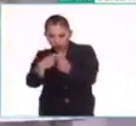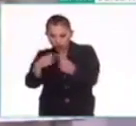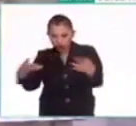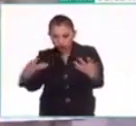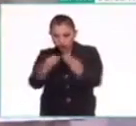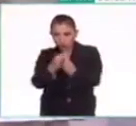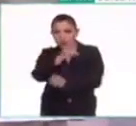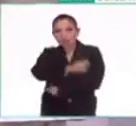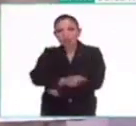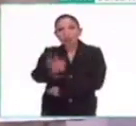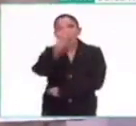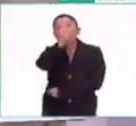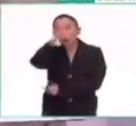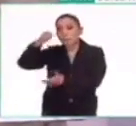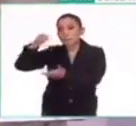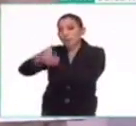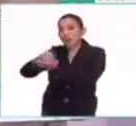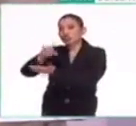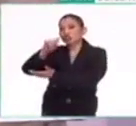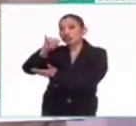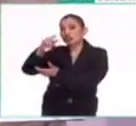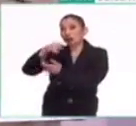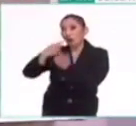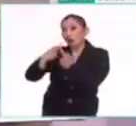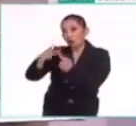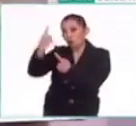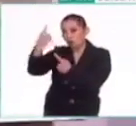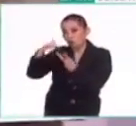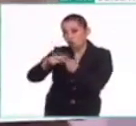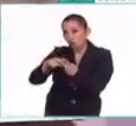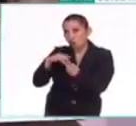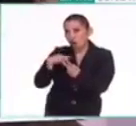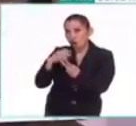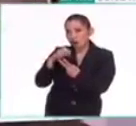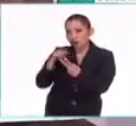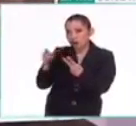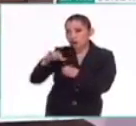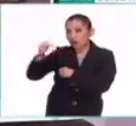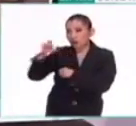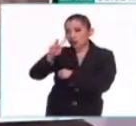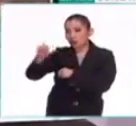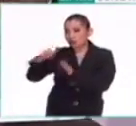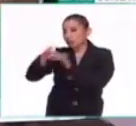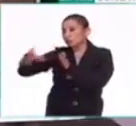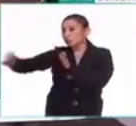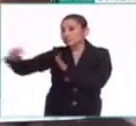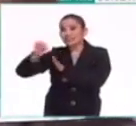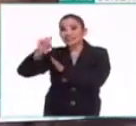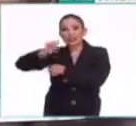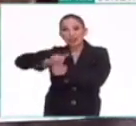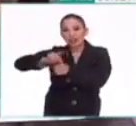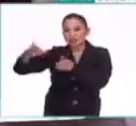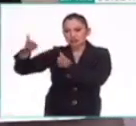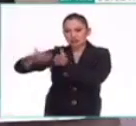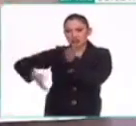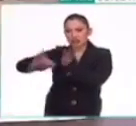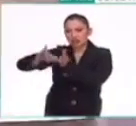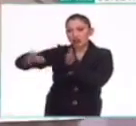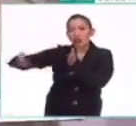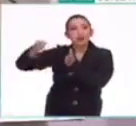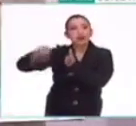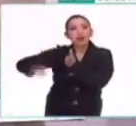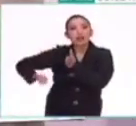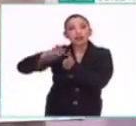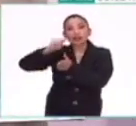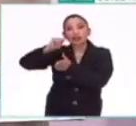104, más el día del solsticio 105. Y nos quedan del otro lado 260 días, que va a ser